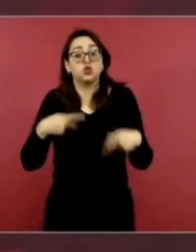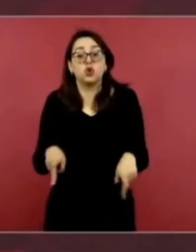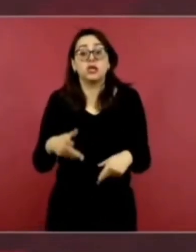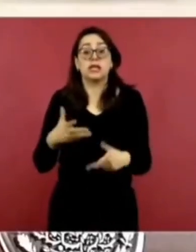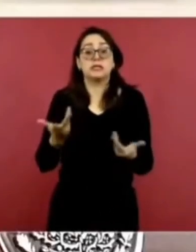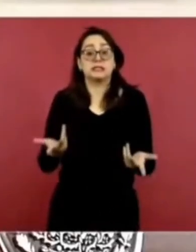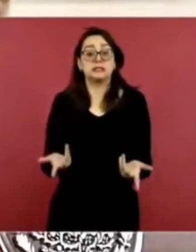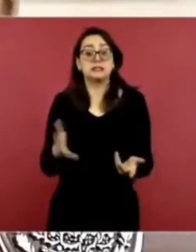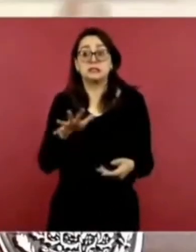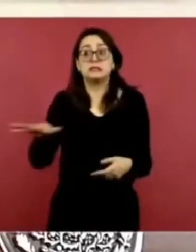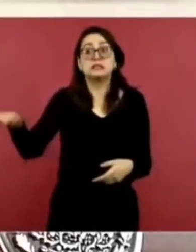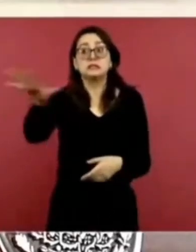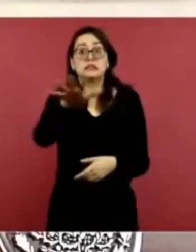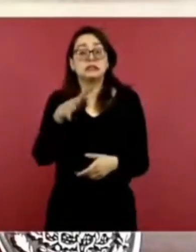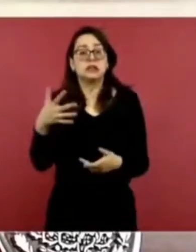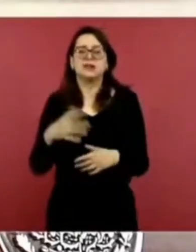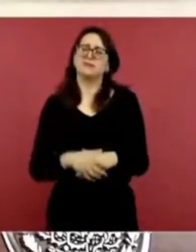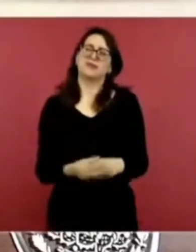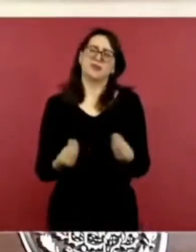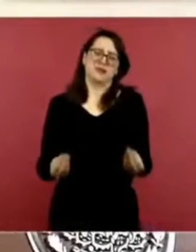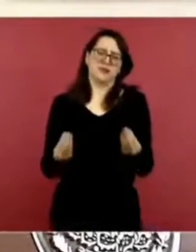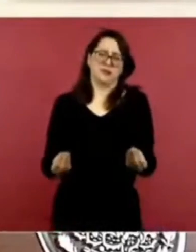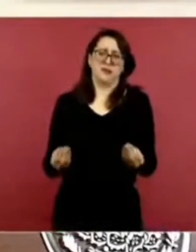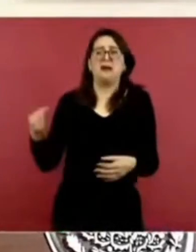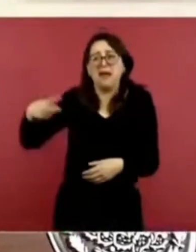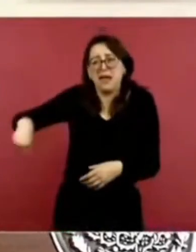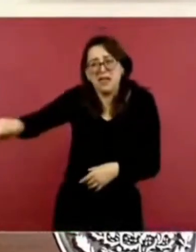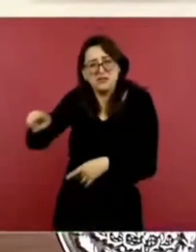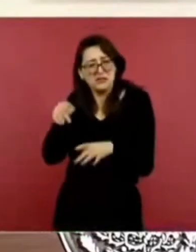Parece extremo lo que estoy planteando, pero no. No,